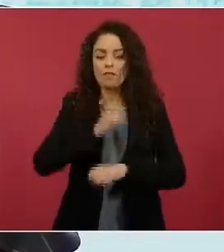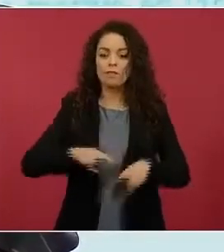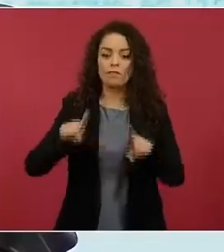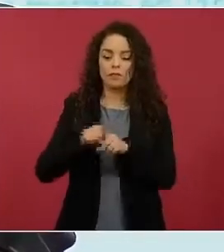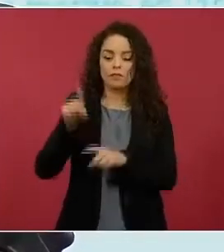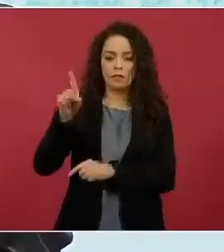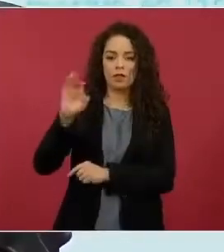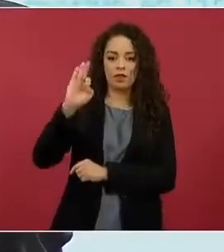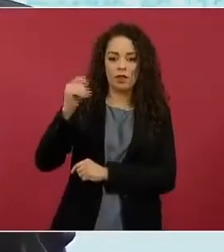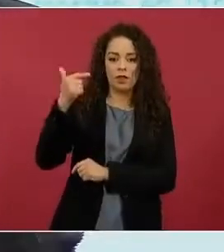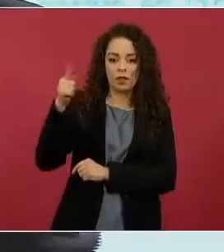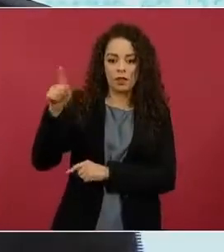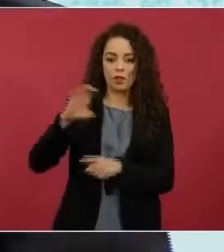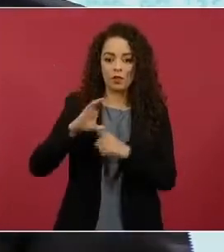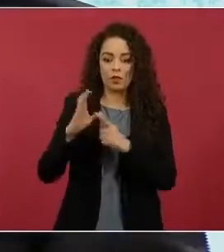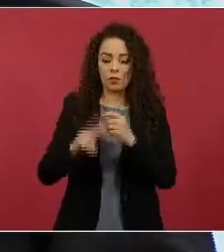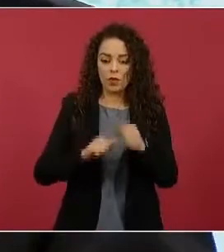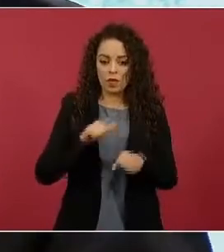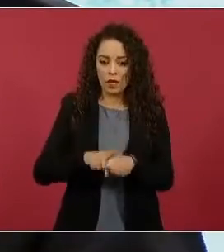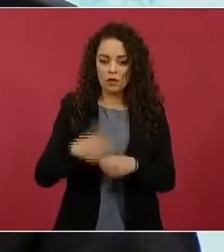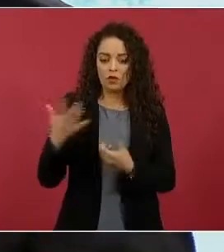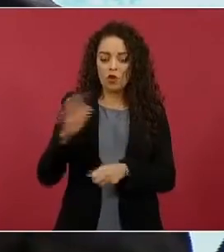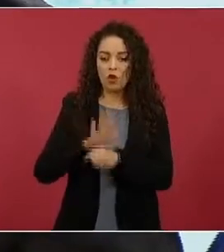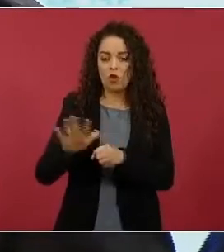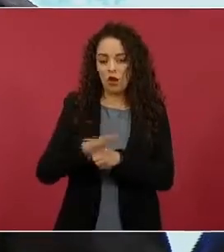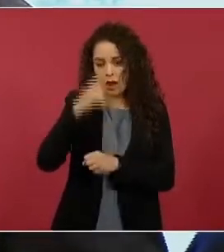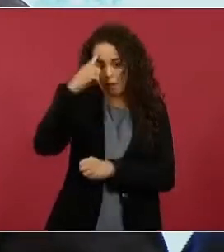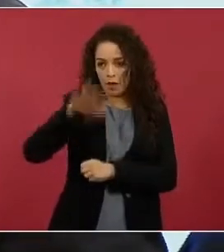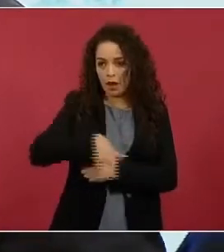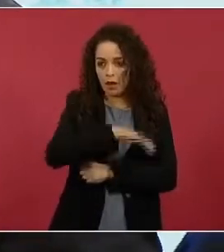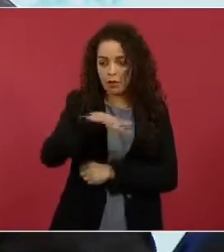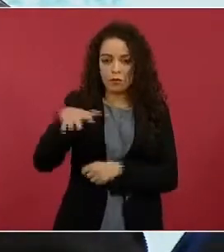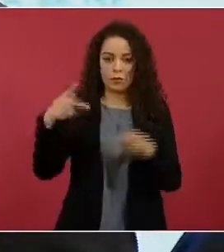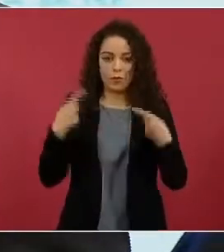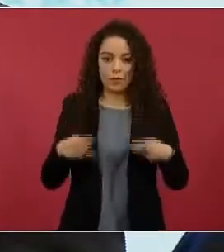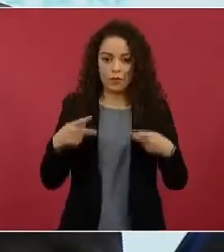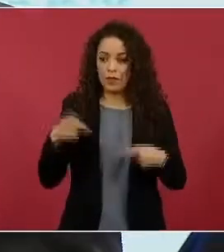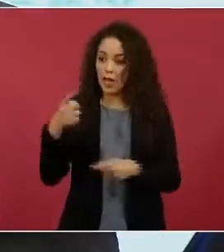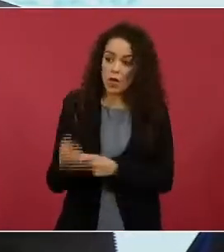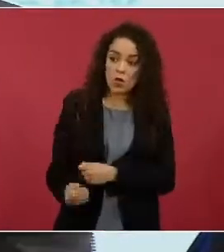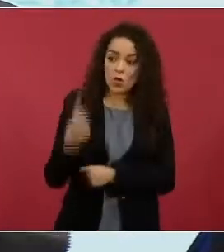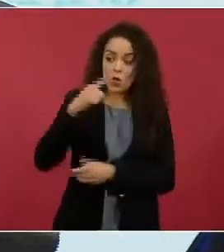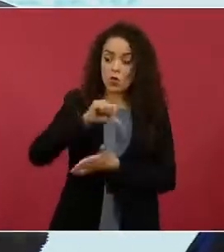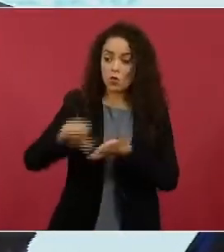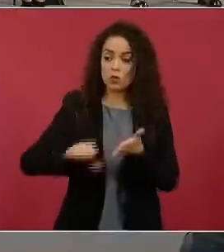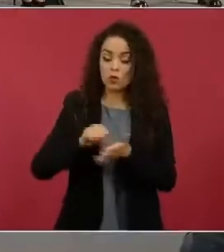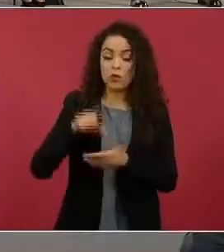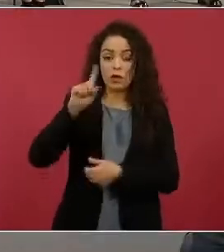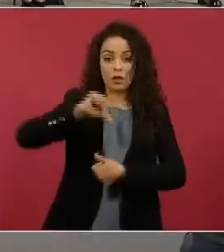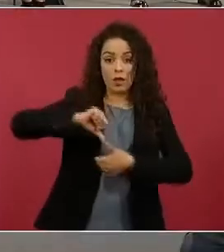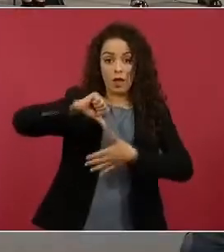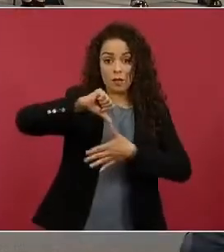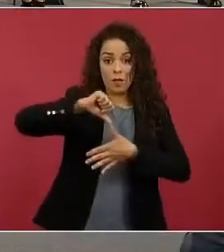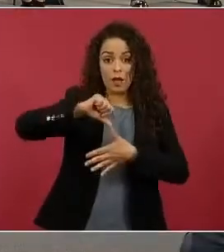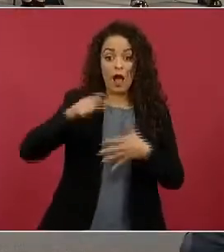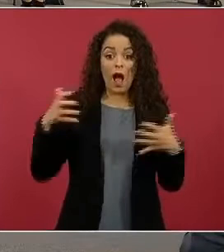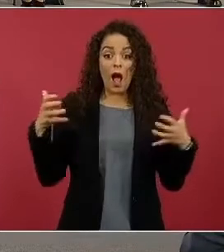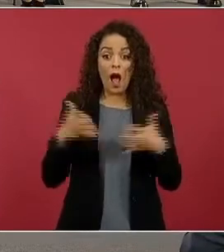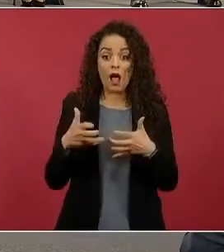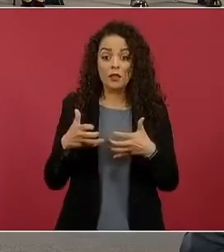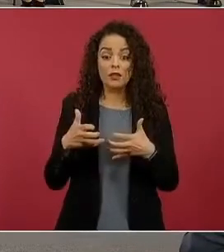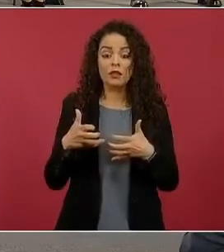Coahuila, la Comisión Nacional y la Comisión Local de Búsqueda, que es el único centro en América Latina que desarrolla